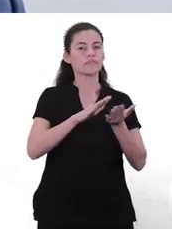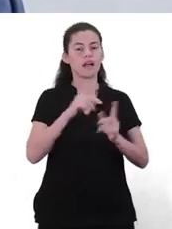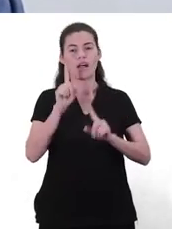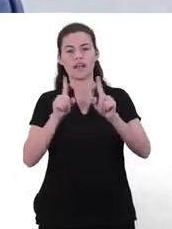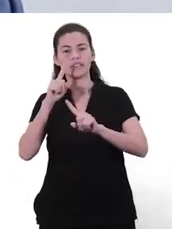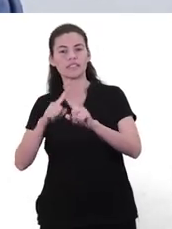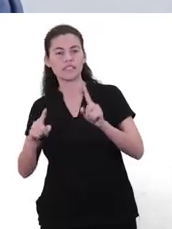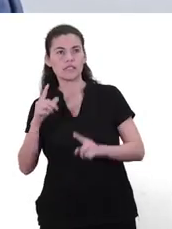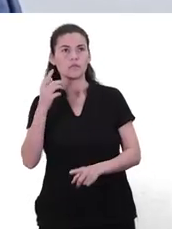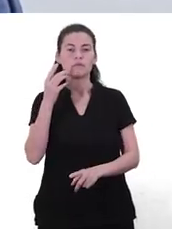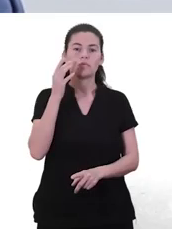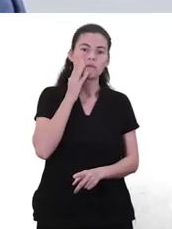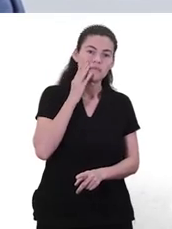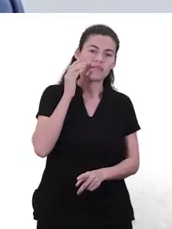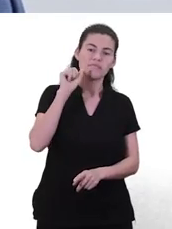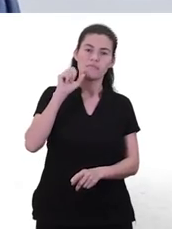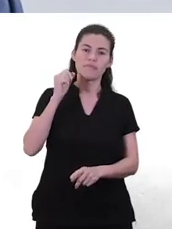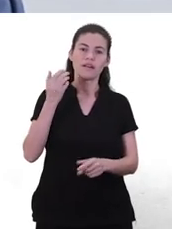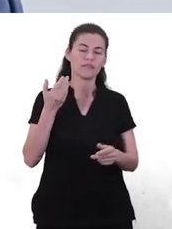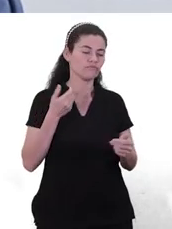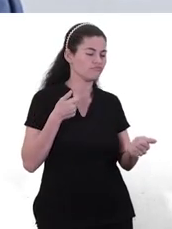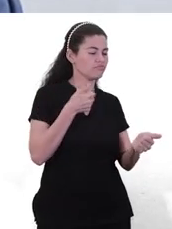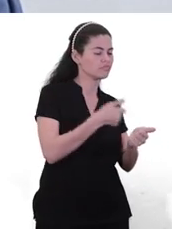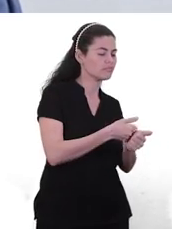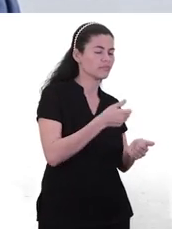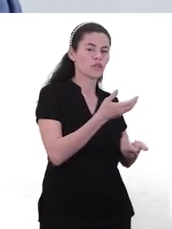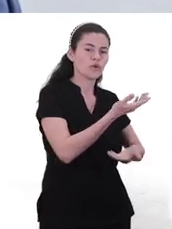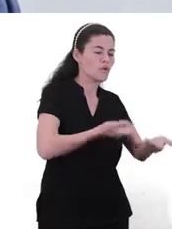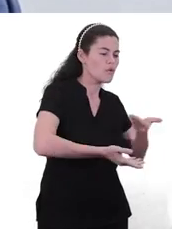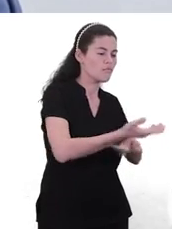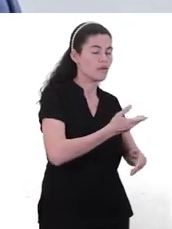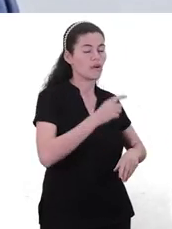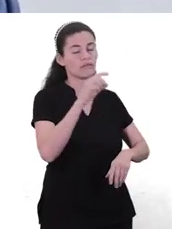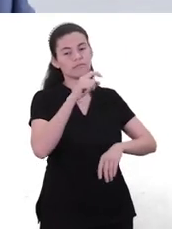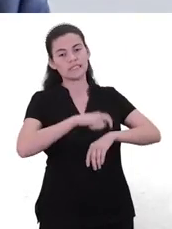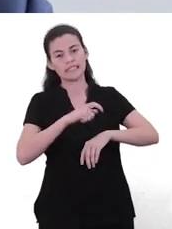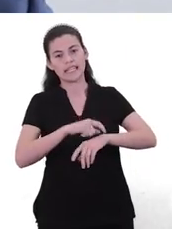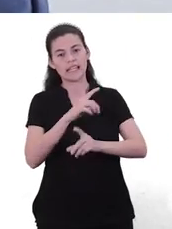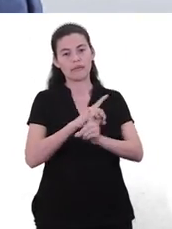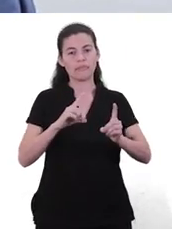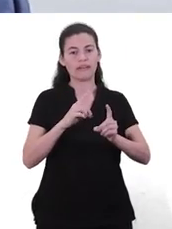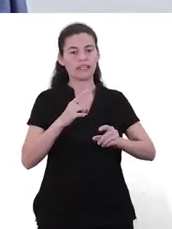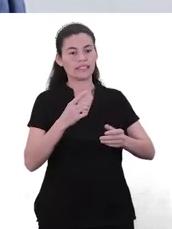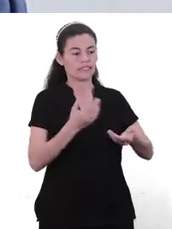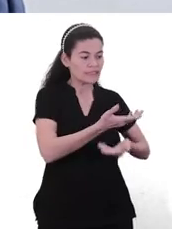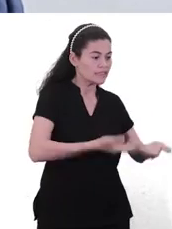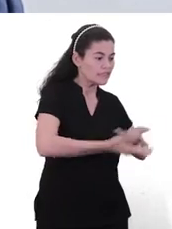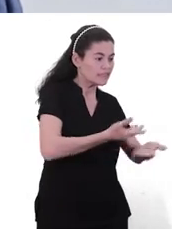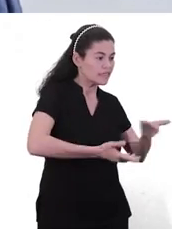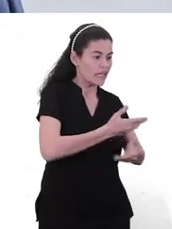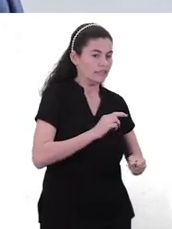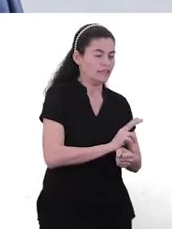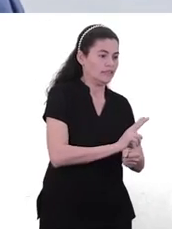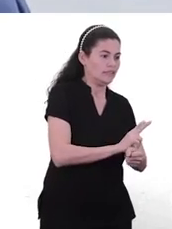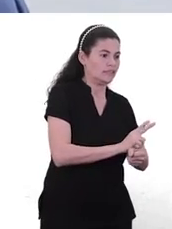tíos, en abuelos, en las personas que interactúan mucho tiempo o poco tiempo, porque cuando uno actúa mucho tiempo, siente demasiada